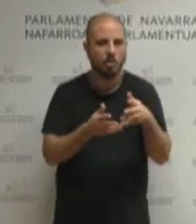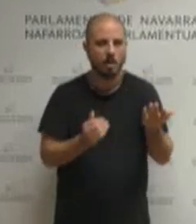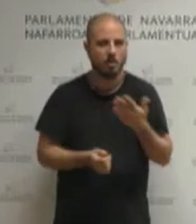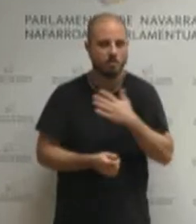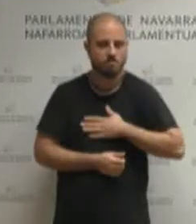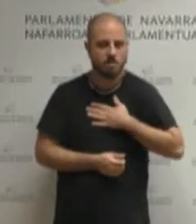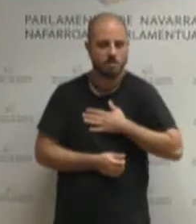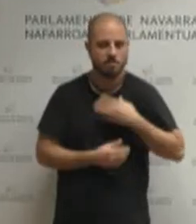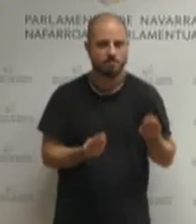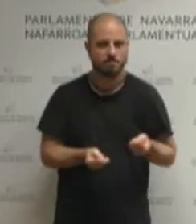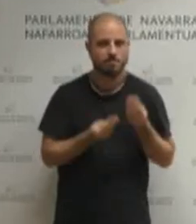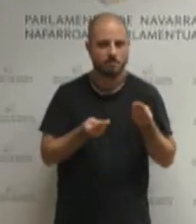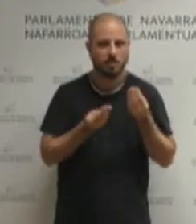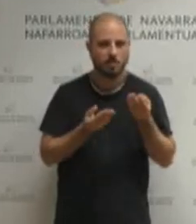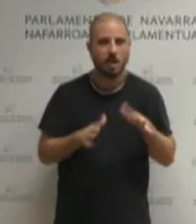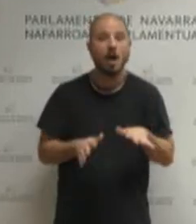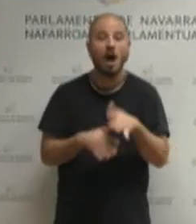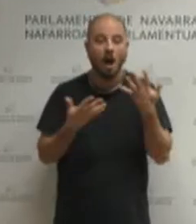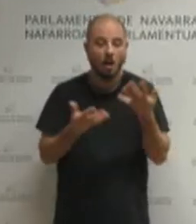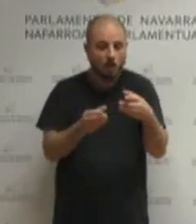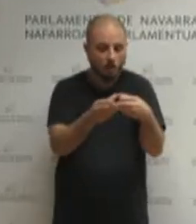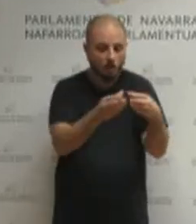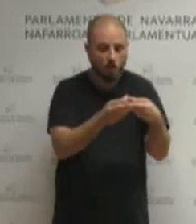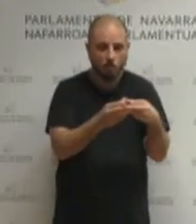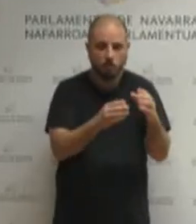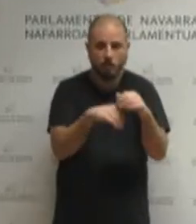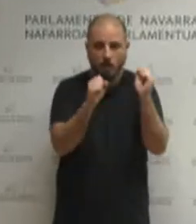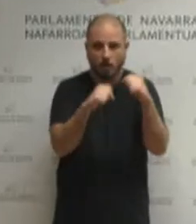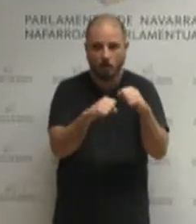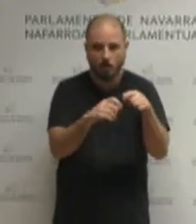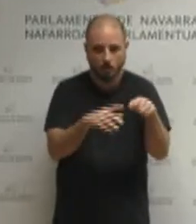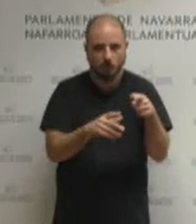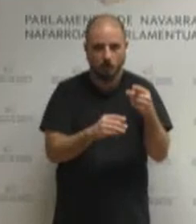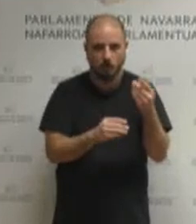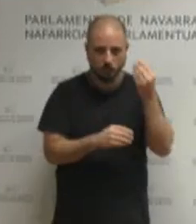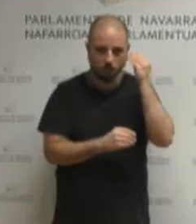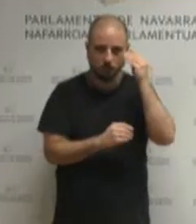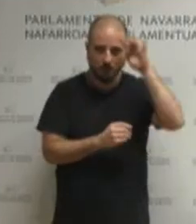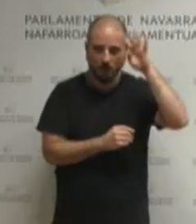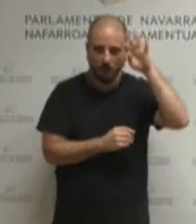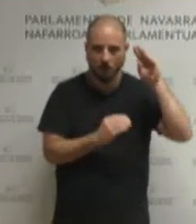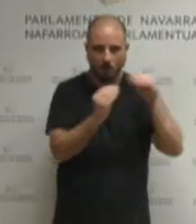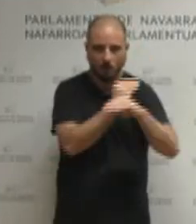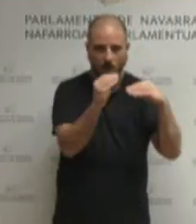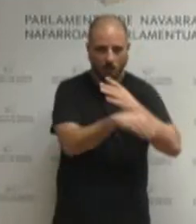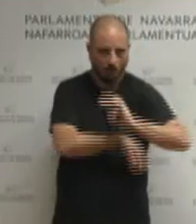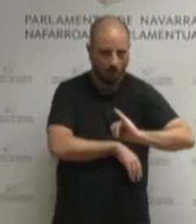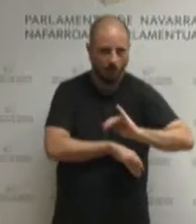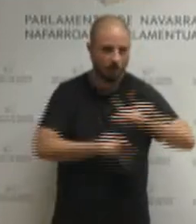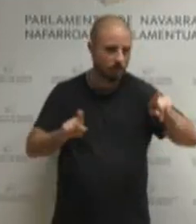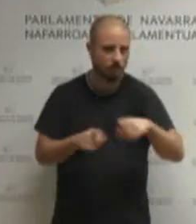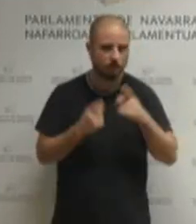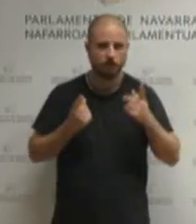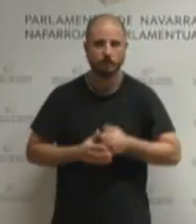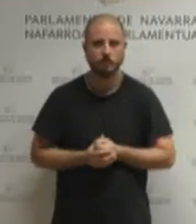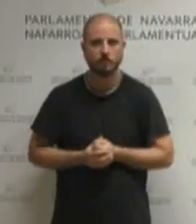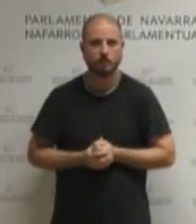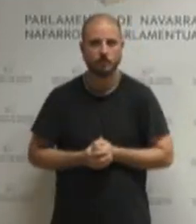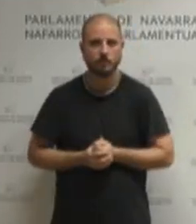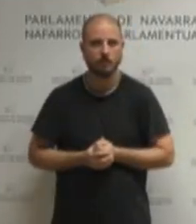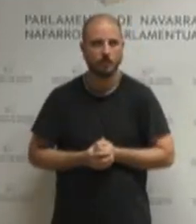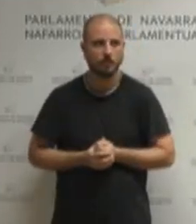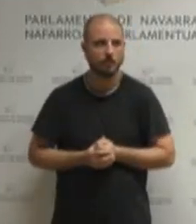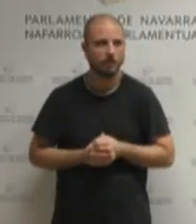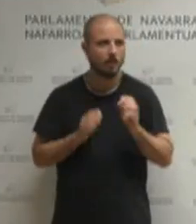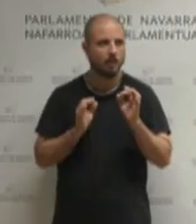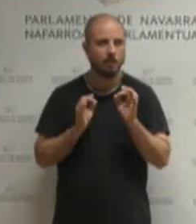botuak eskatzen ditu eta horreida zuri guztatzen etzaizun ezaldi bat pero ez la doktrina adanero eatxe bilduk